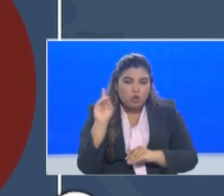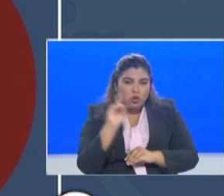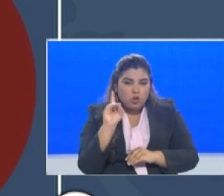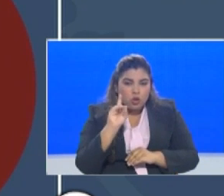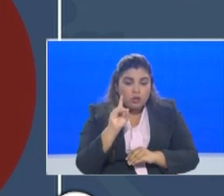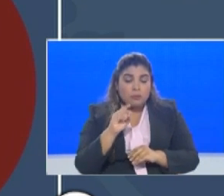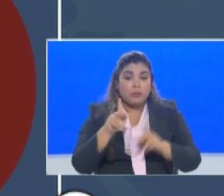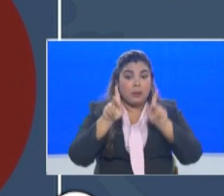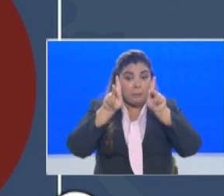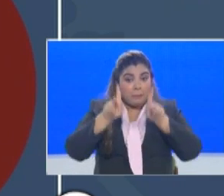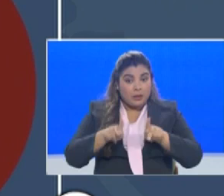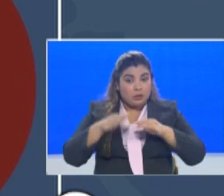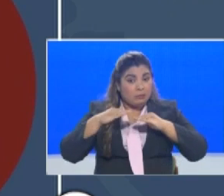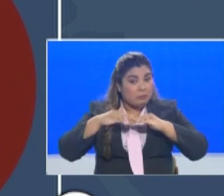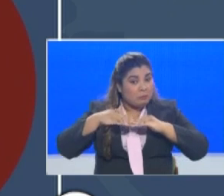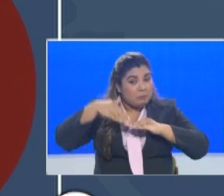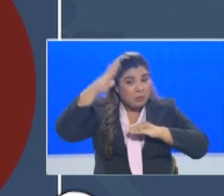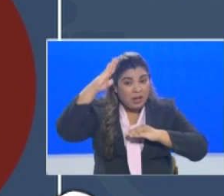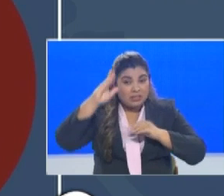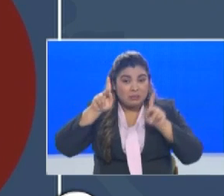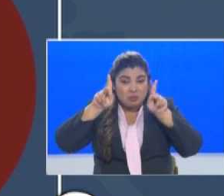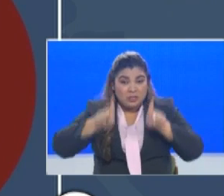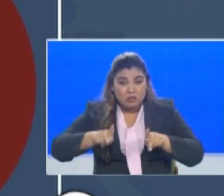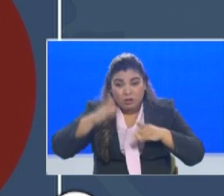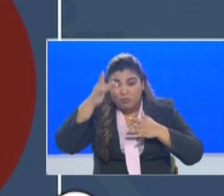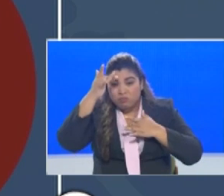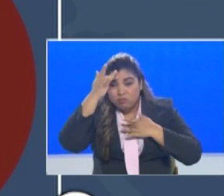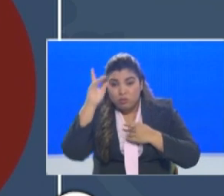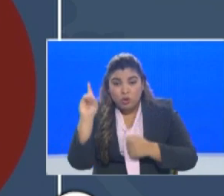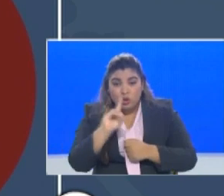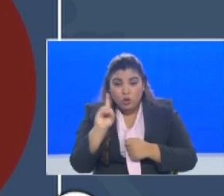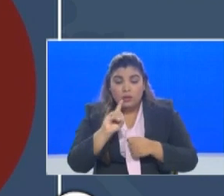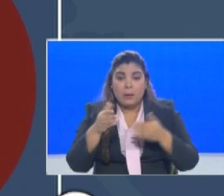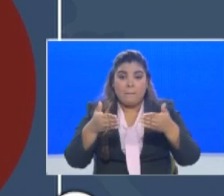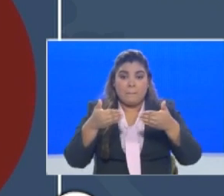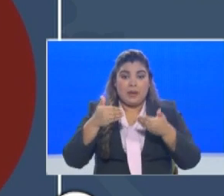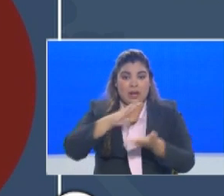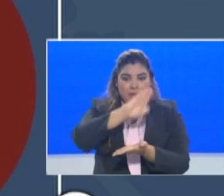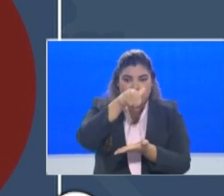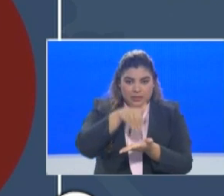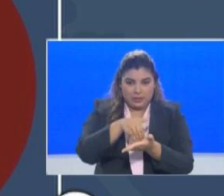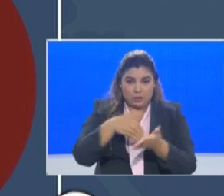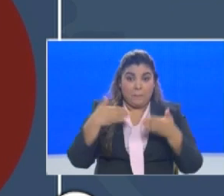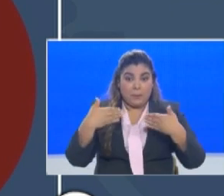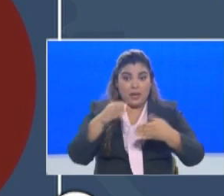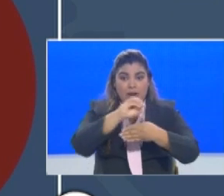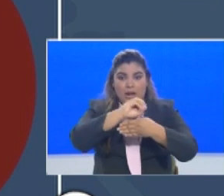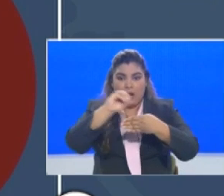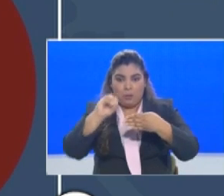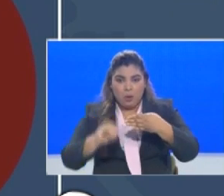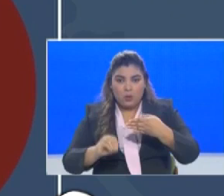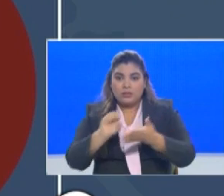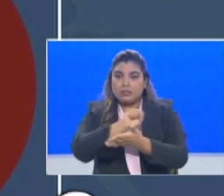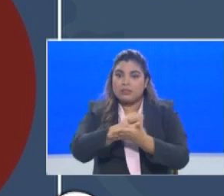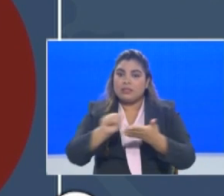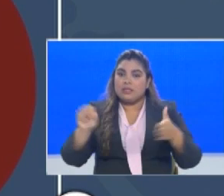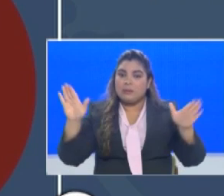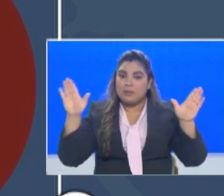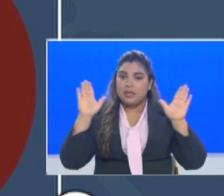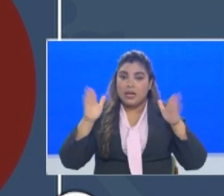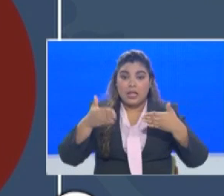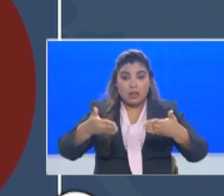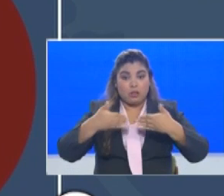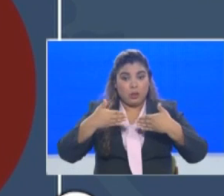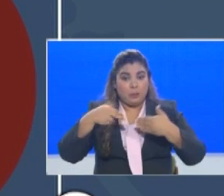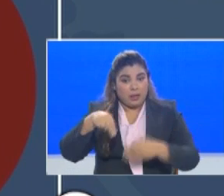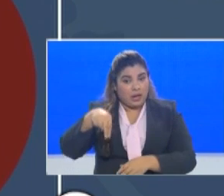mayor número de casos reportados son Panamá Metro, Panamá Oeste, San Miguelito, Panamá